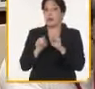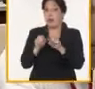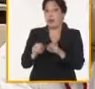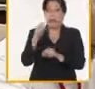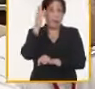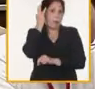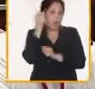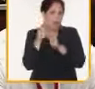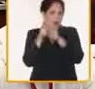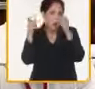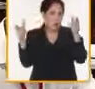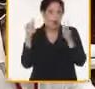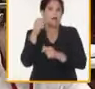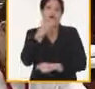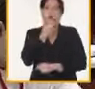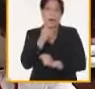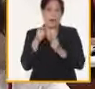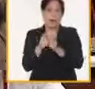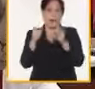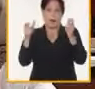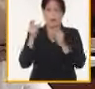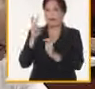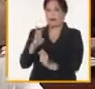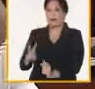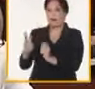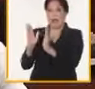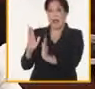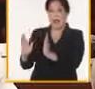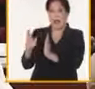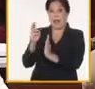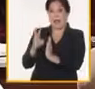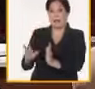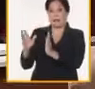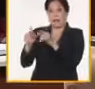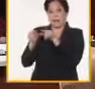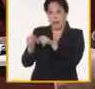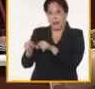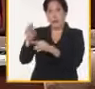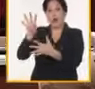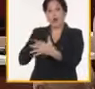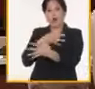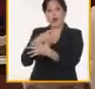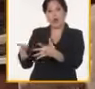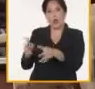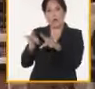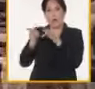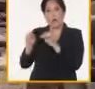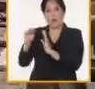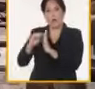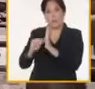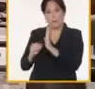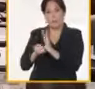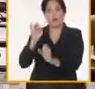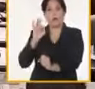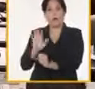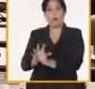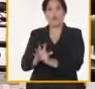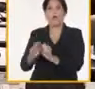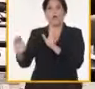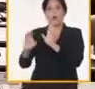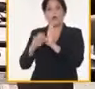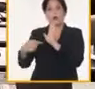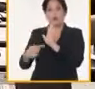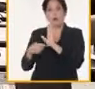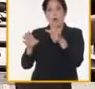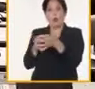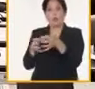mujeres y jóvenes. La tercera etapa está relacionada con el cronograma de implementación iniciado con la constitución de